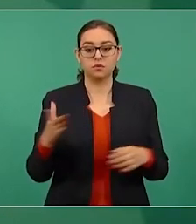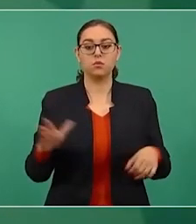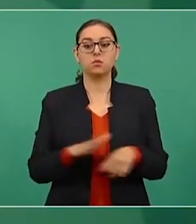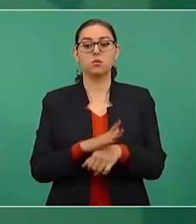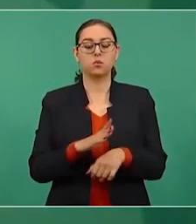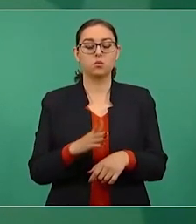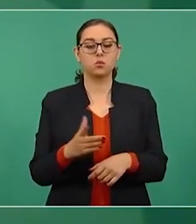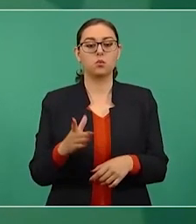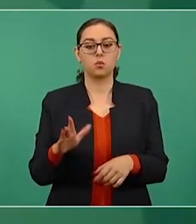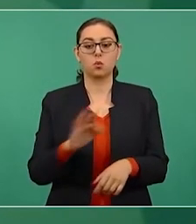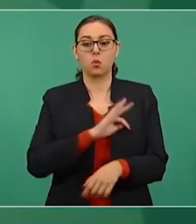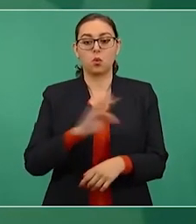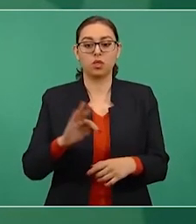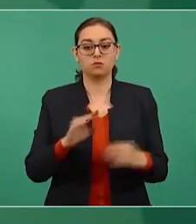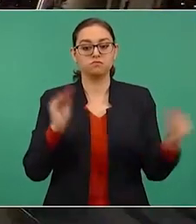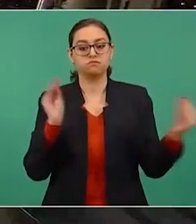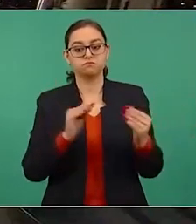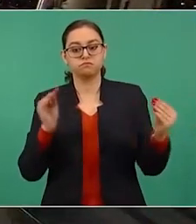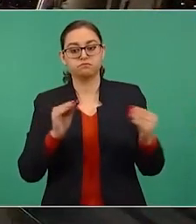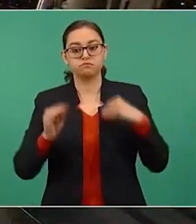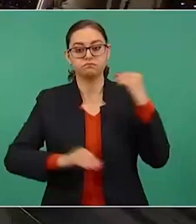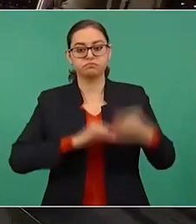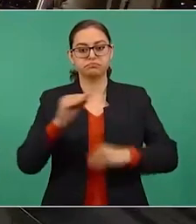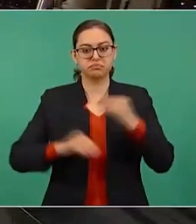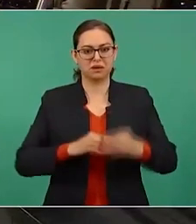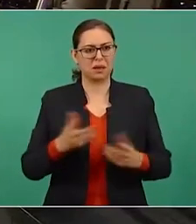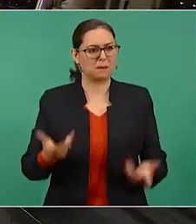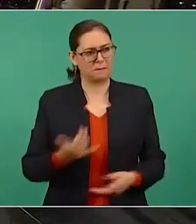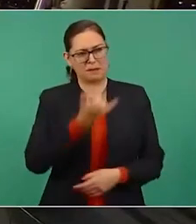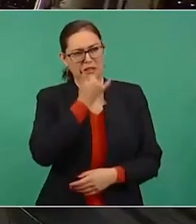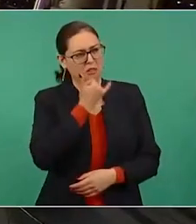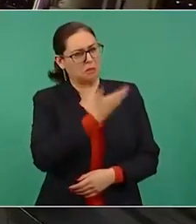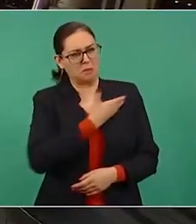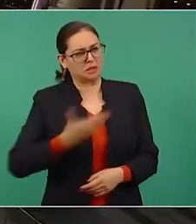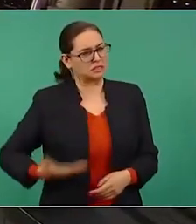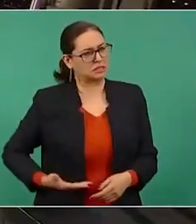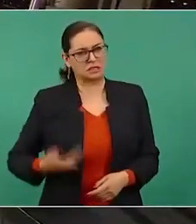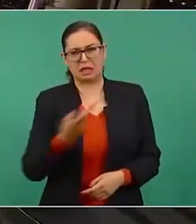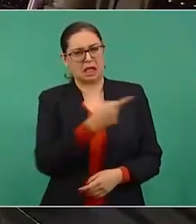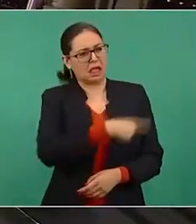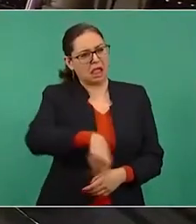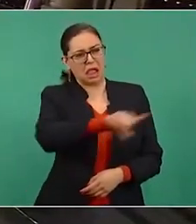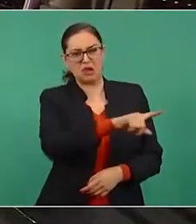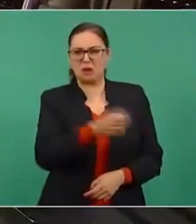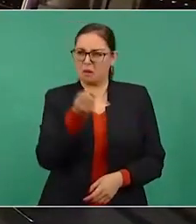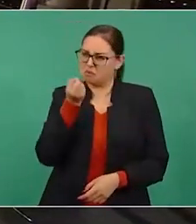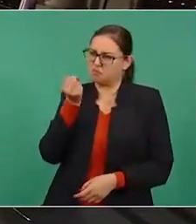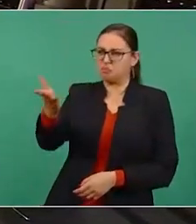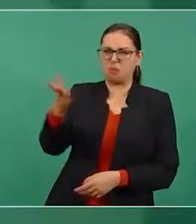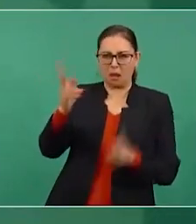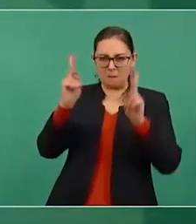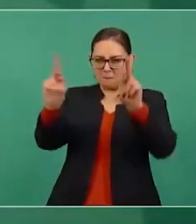Pero ya no debaten, señor presidente, lo llaman pendejo, ese no es un debate. Pero no es problema, ya te expliqué